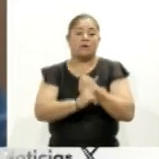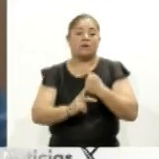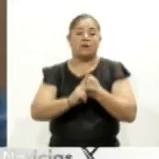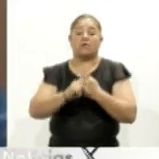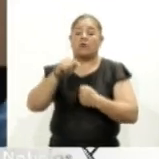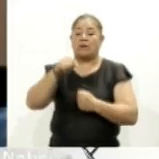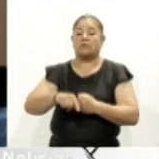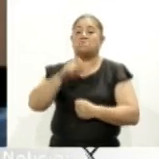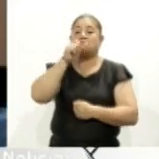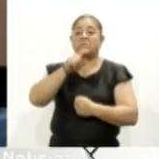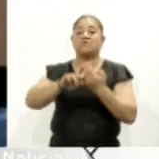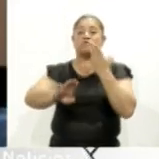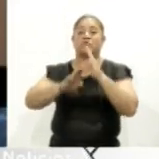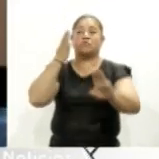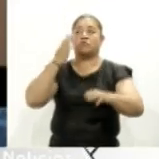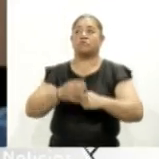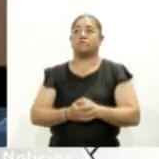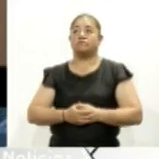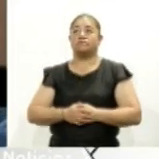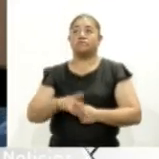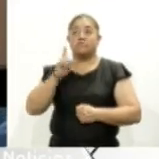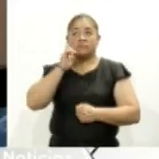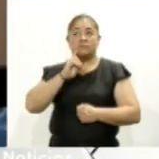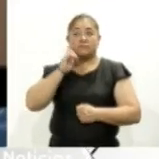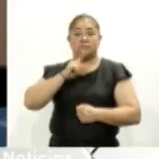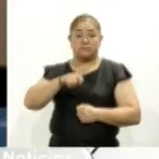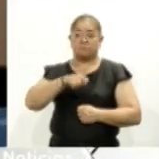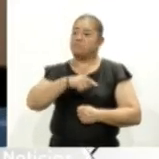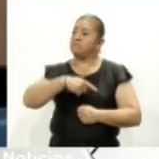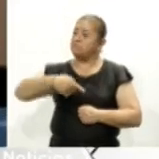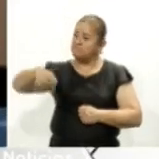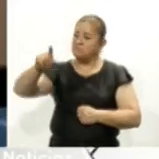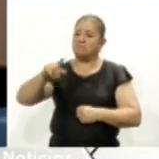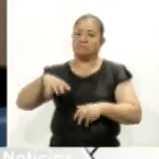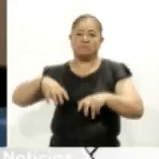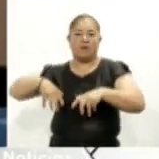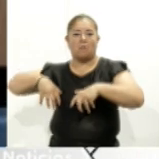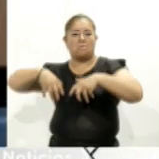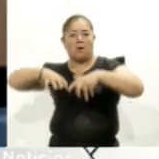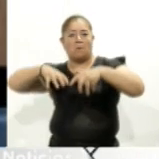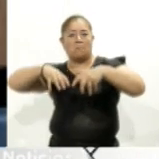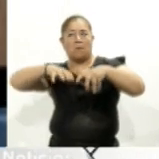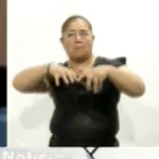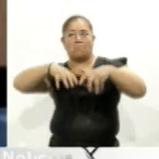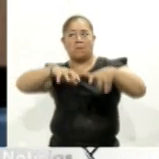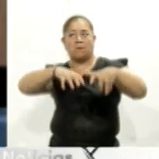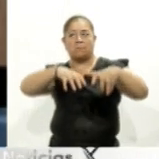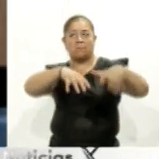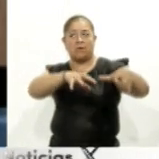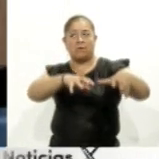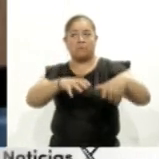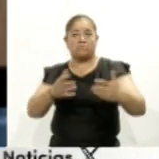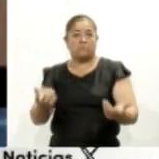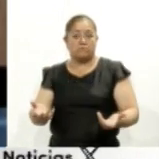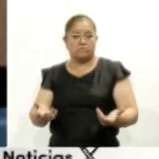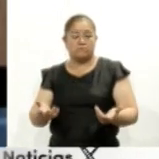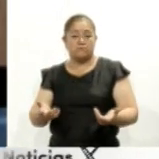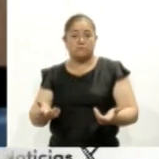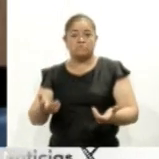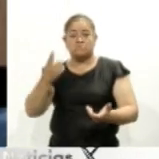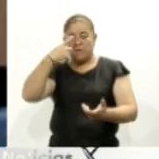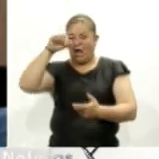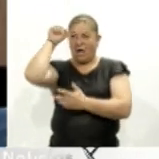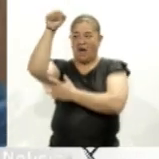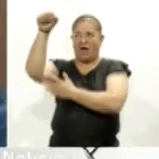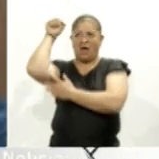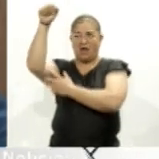mujeres tuvieron que salir a las calles y vemos que todavía siguen en las calles, ¿verdad? Precisamente para exigir